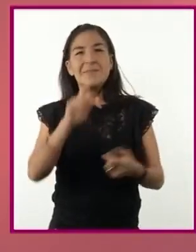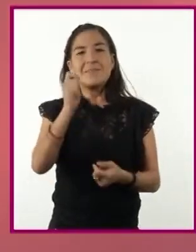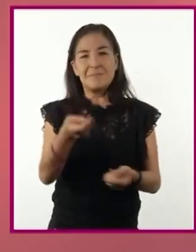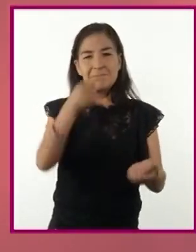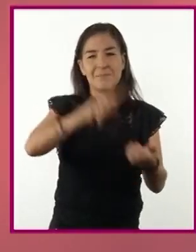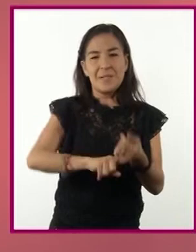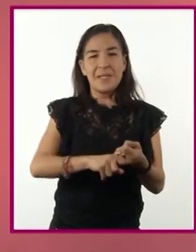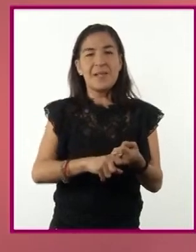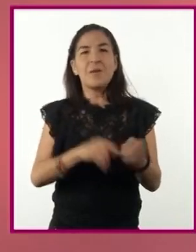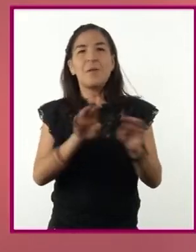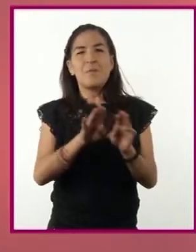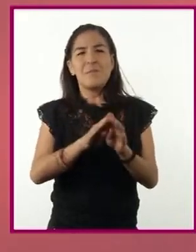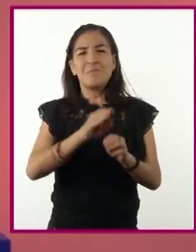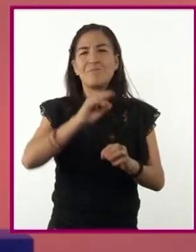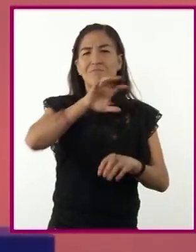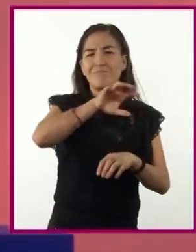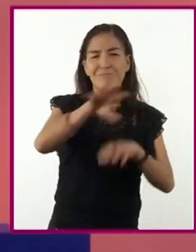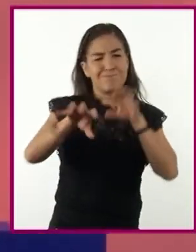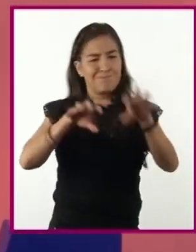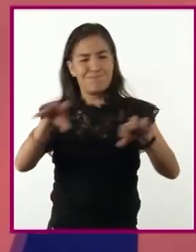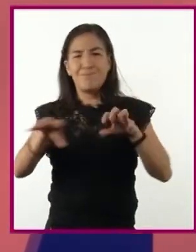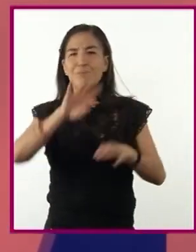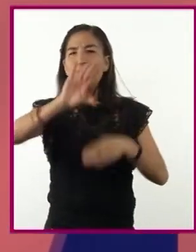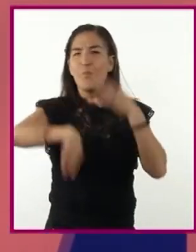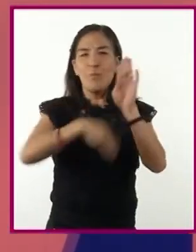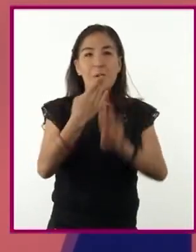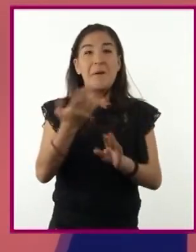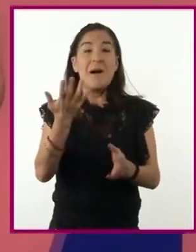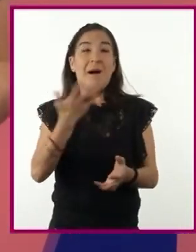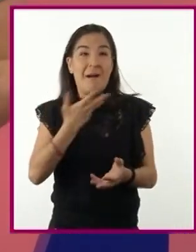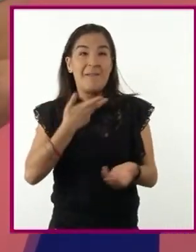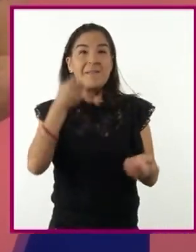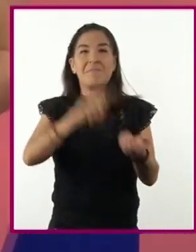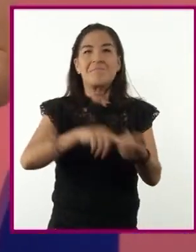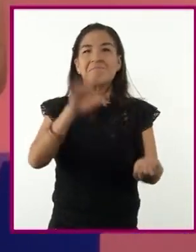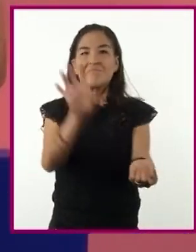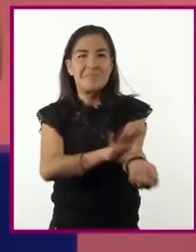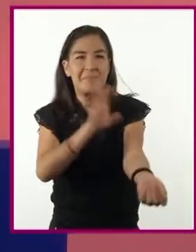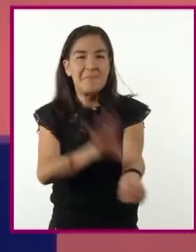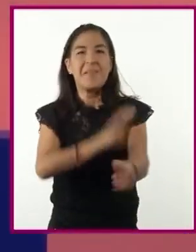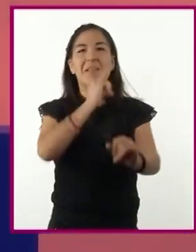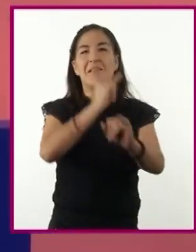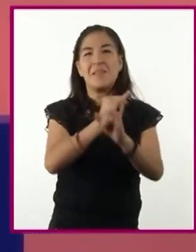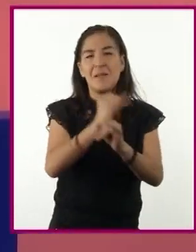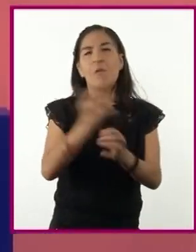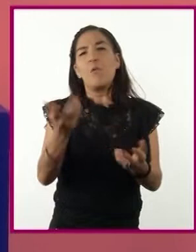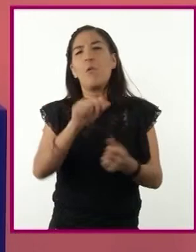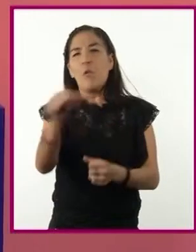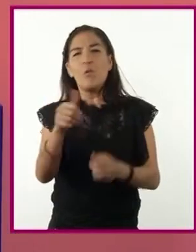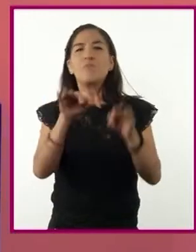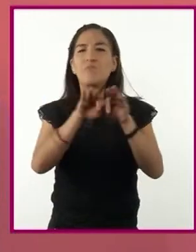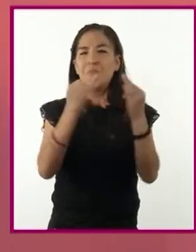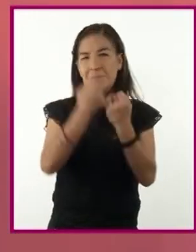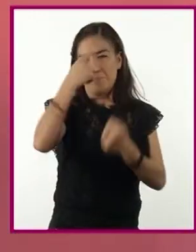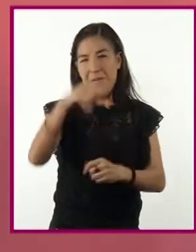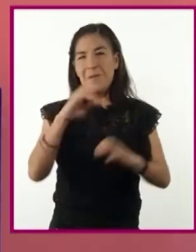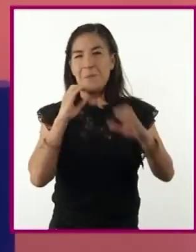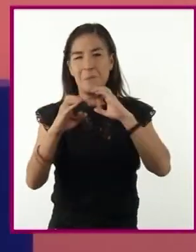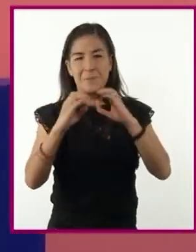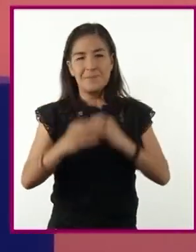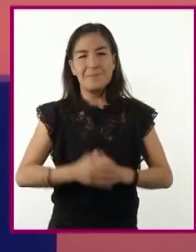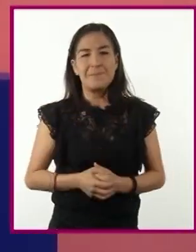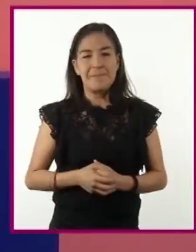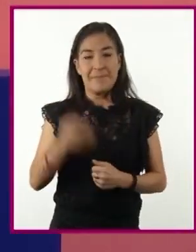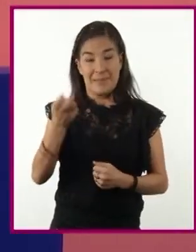inhóspitos rincones, sin importar si hay electricidad, internet o algún otro medio de comunicación. La